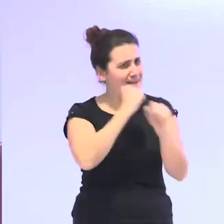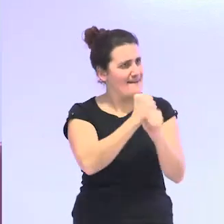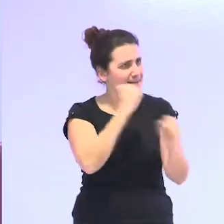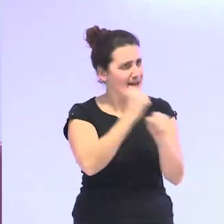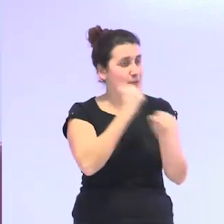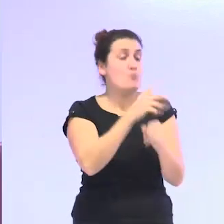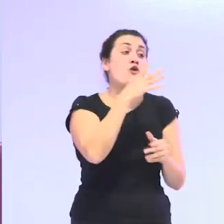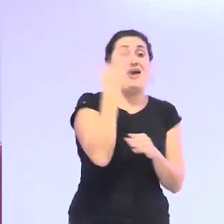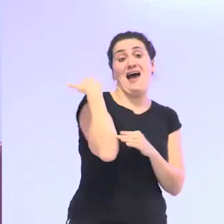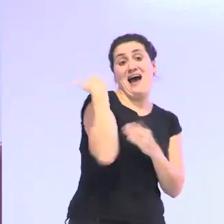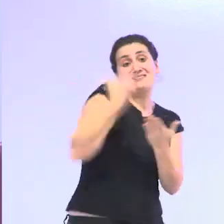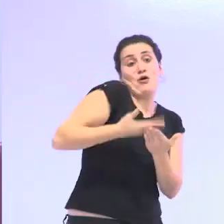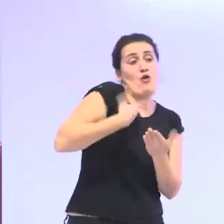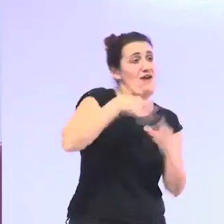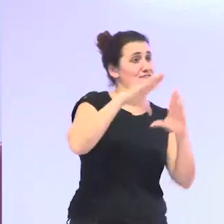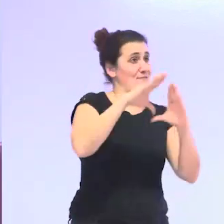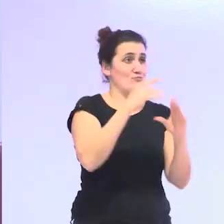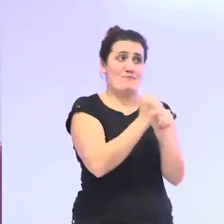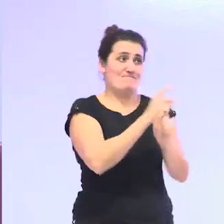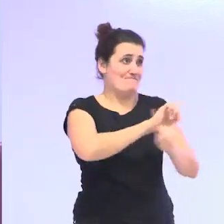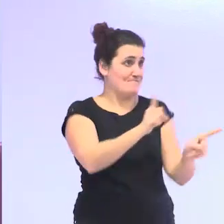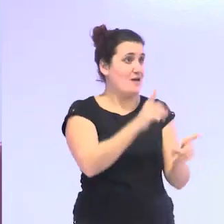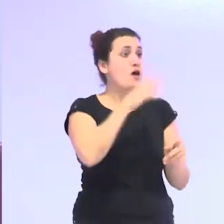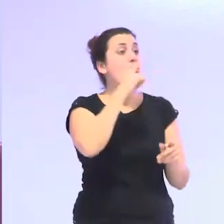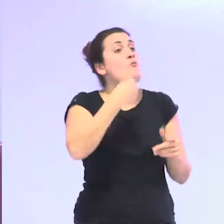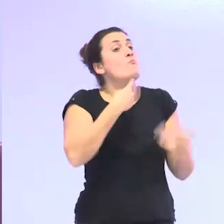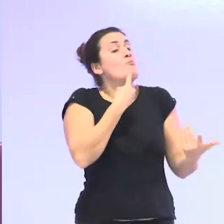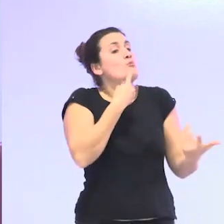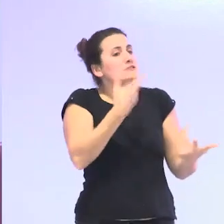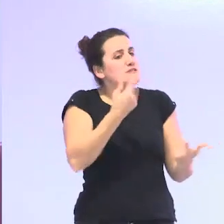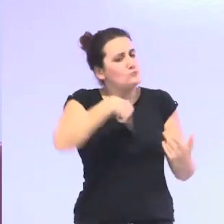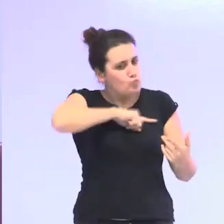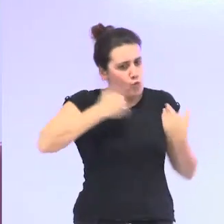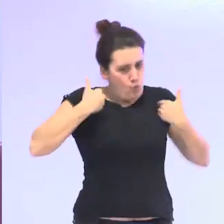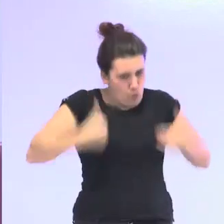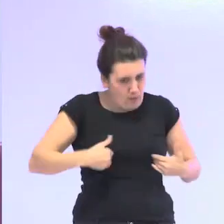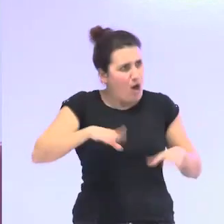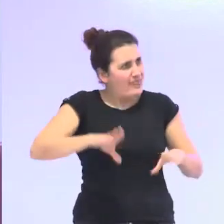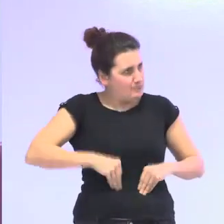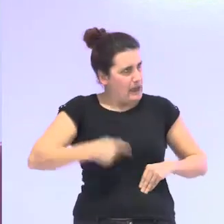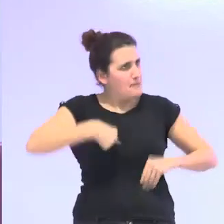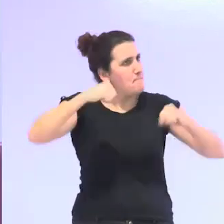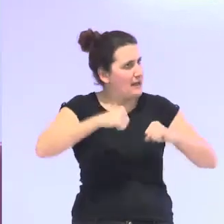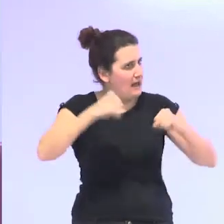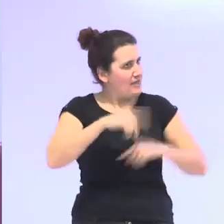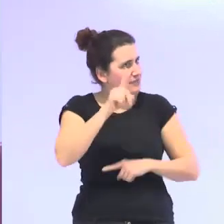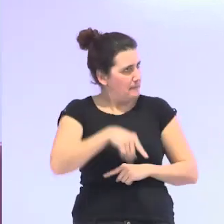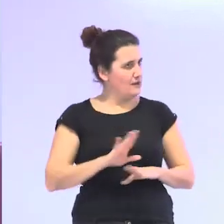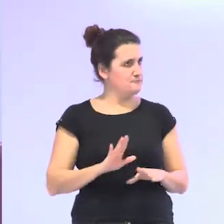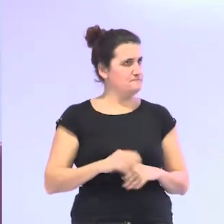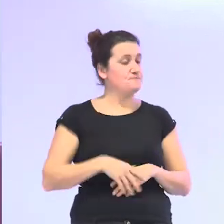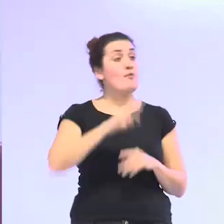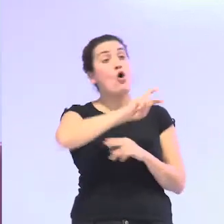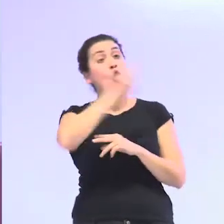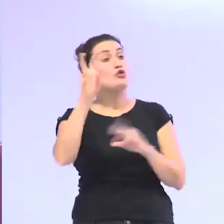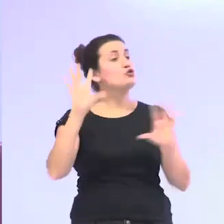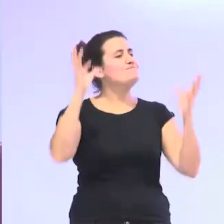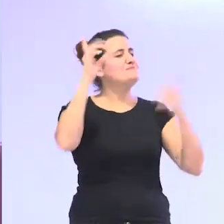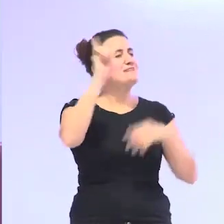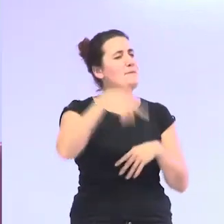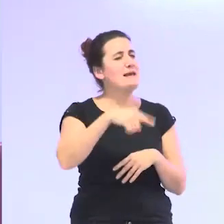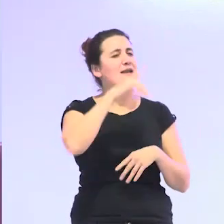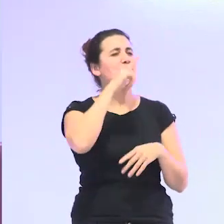poco el feminismo como estar a gusto en nuestros cuerpos que van envejeciendo ¿de acuerdo? otra cosa que hay superar es esa idea